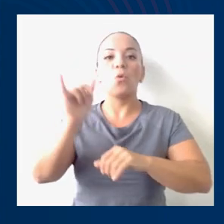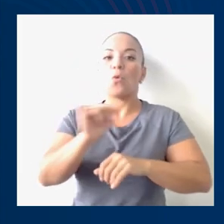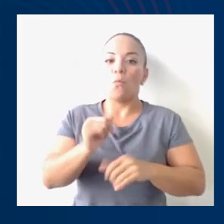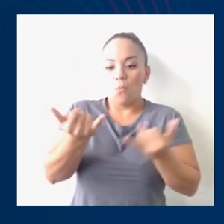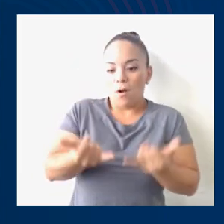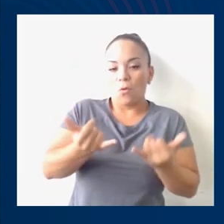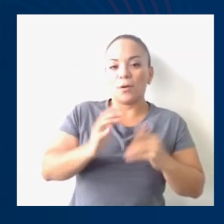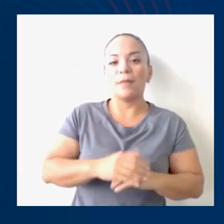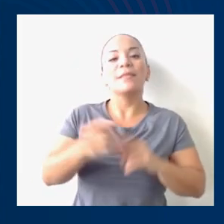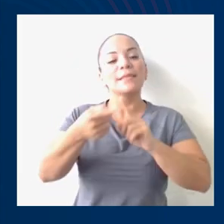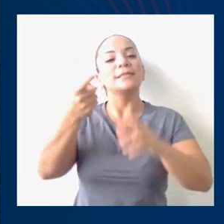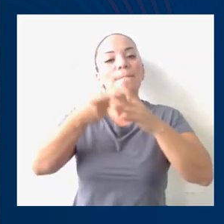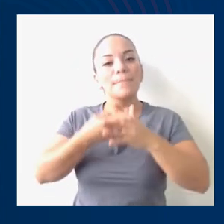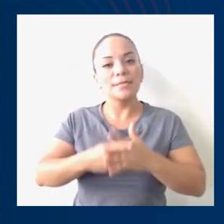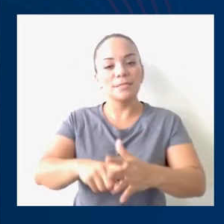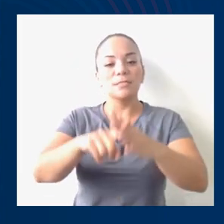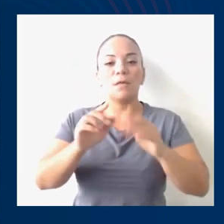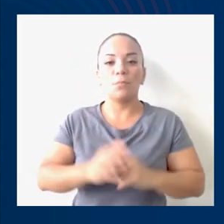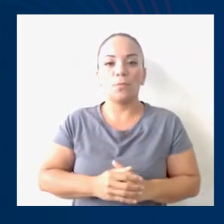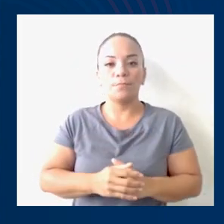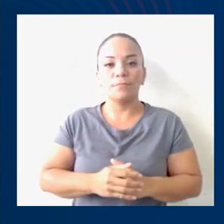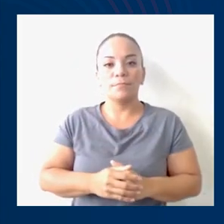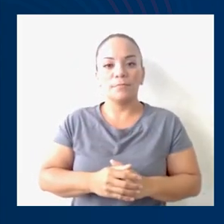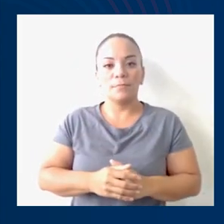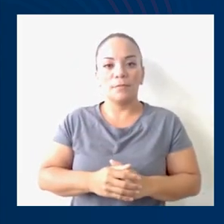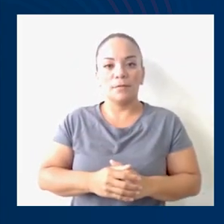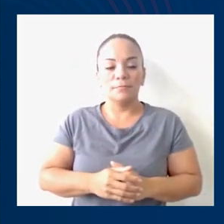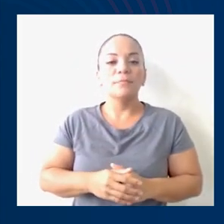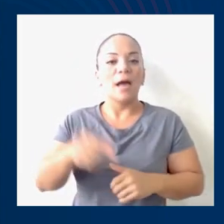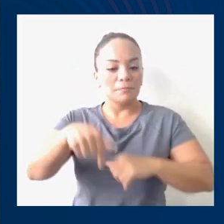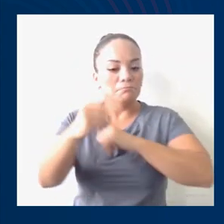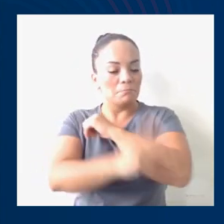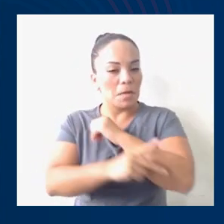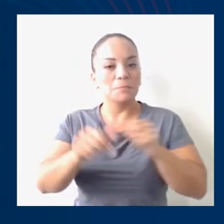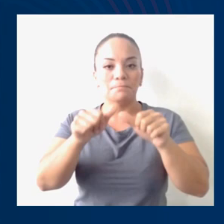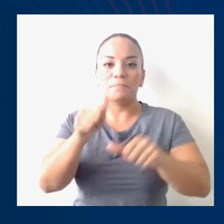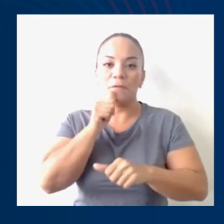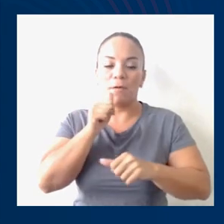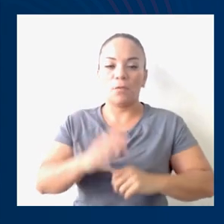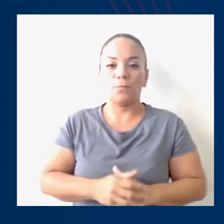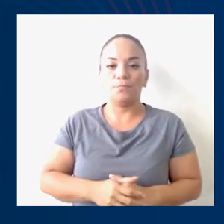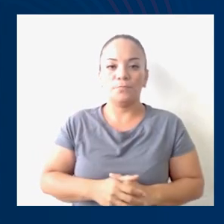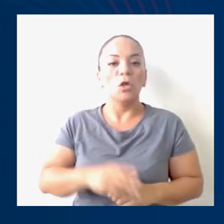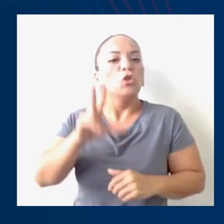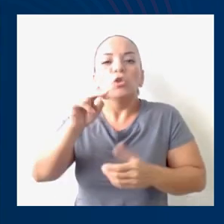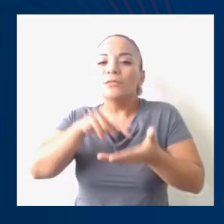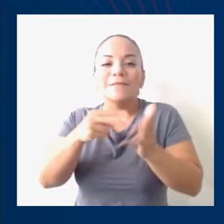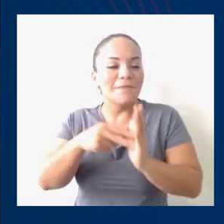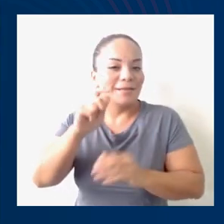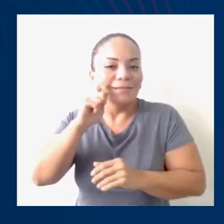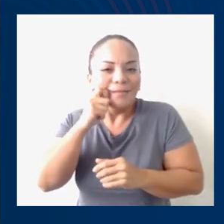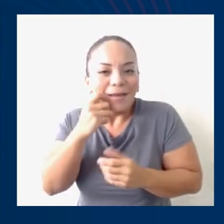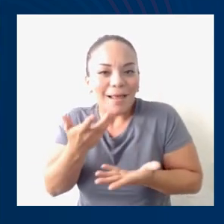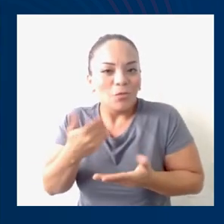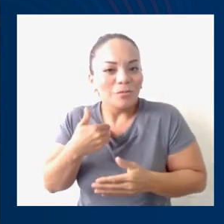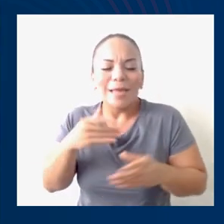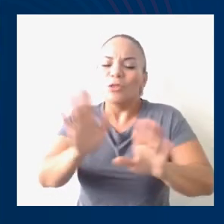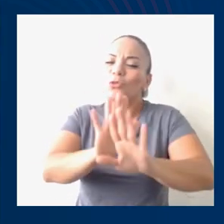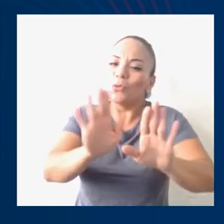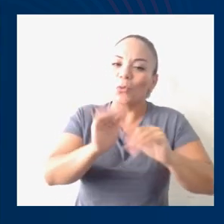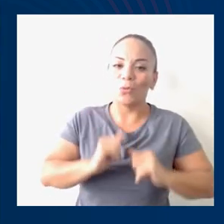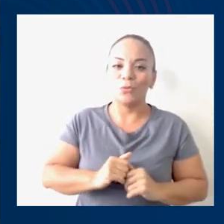el Consejo de Gobierno como ha sido hasta ahora desde el principio de nuestra República. No porque haya